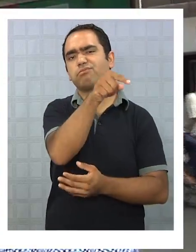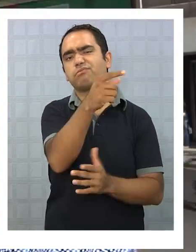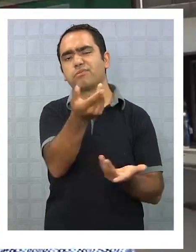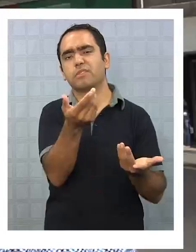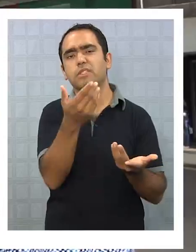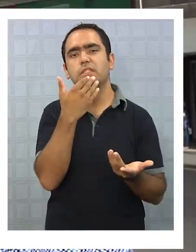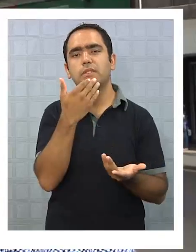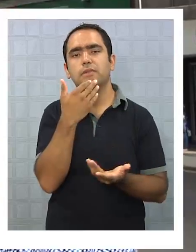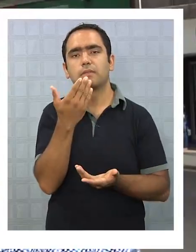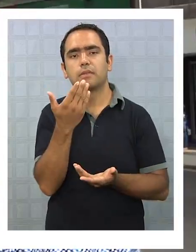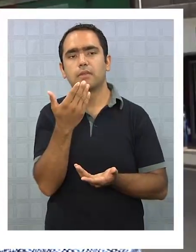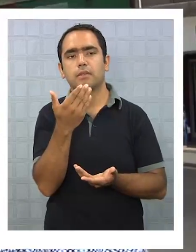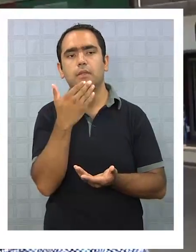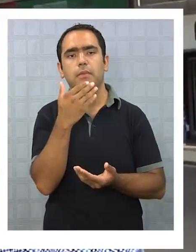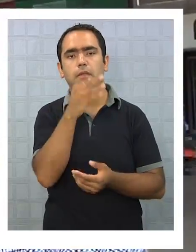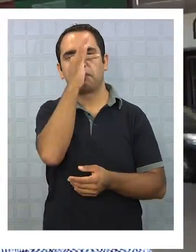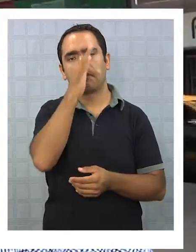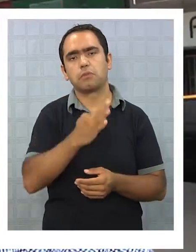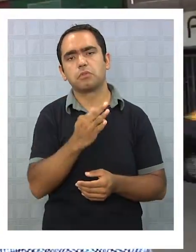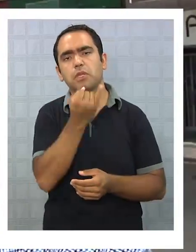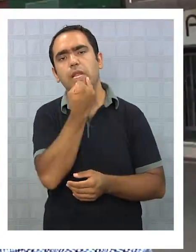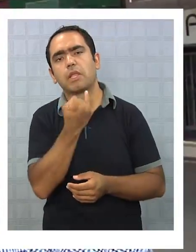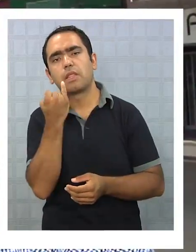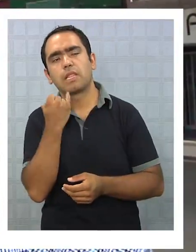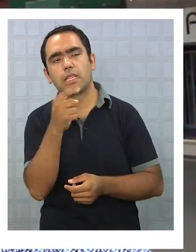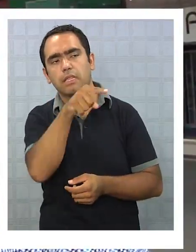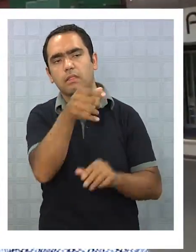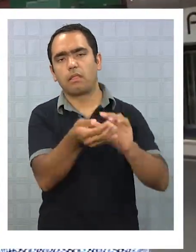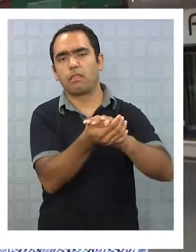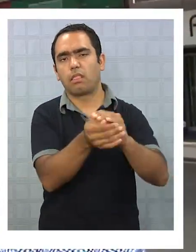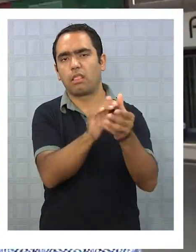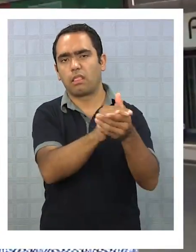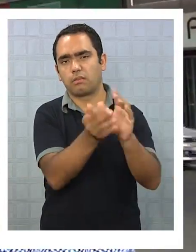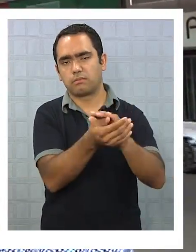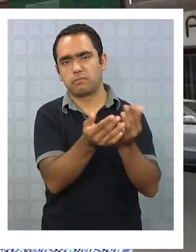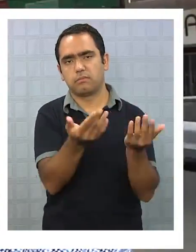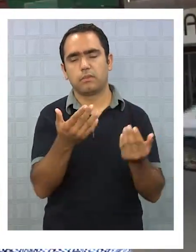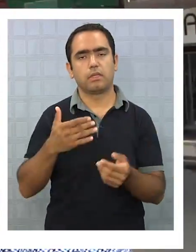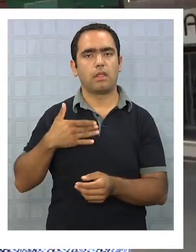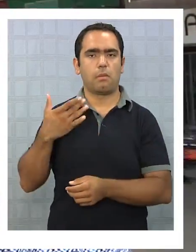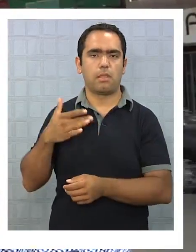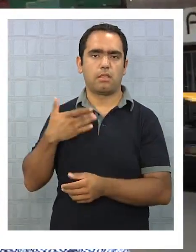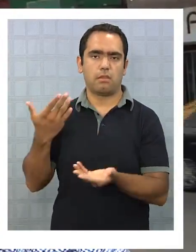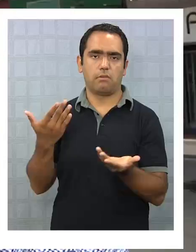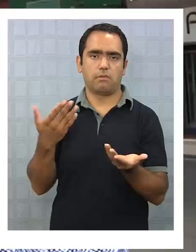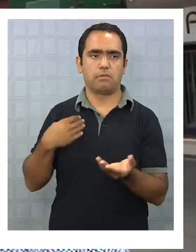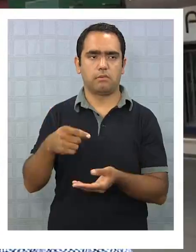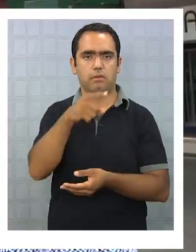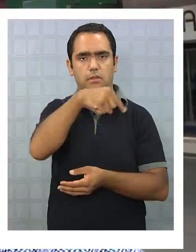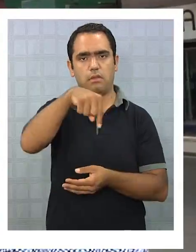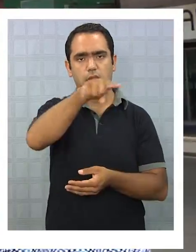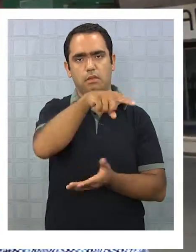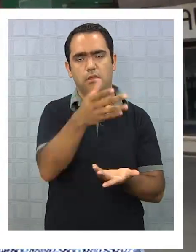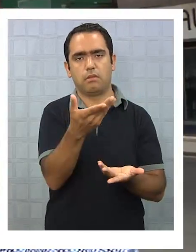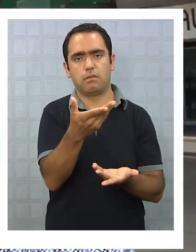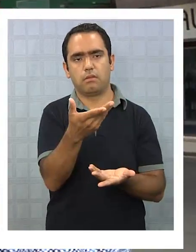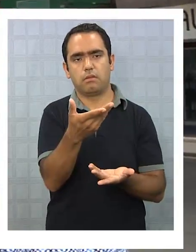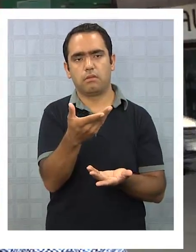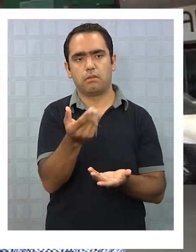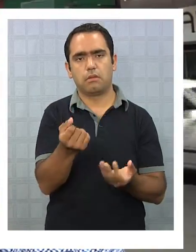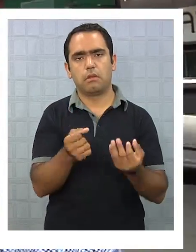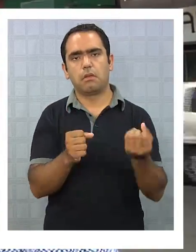y su funcionario, es el intendente de la región, lamentablemente no trepidaron en